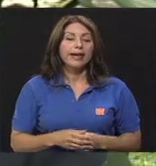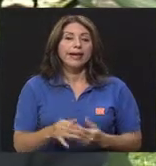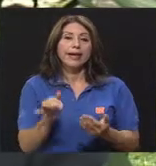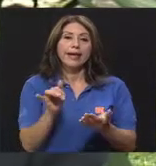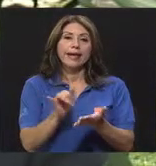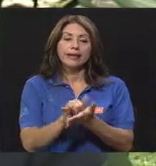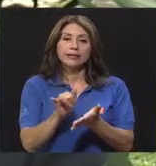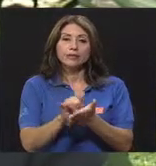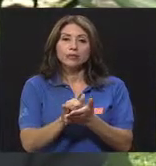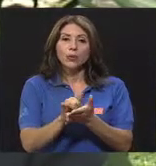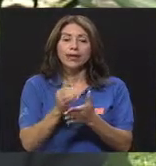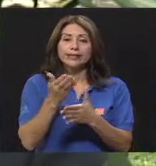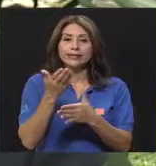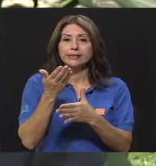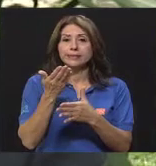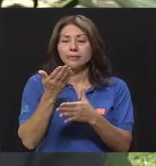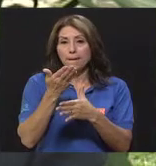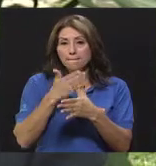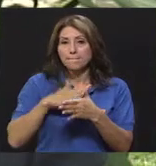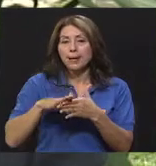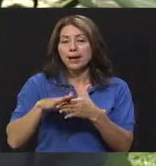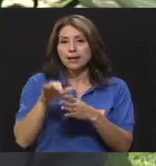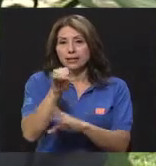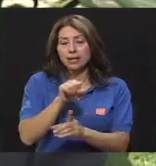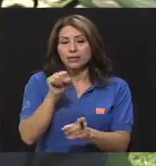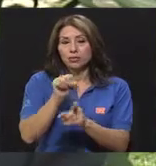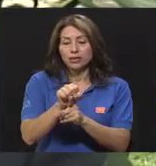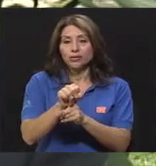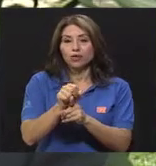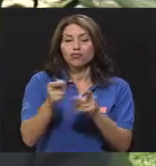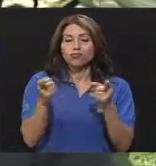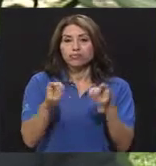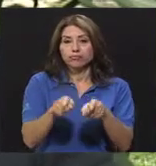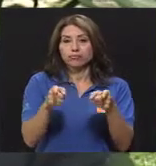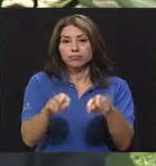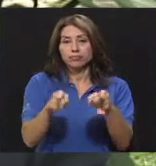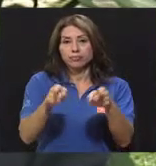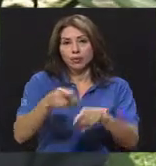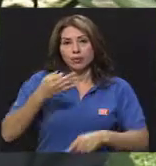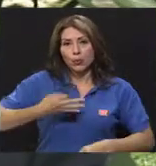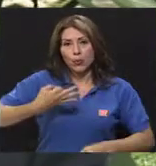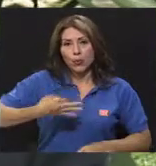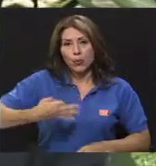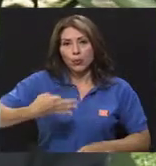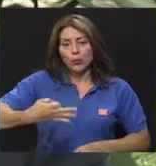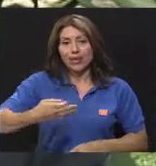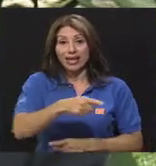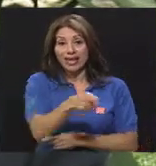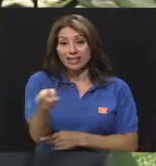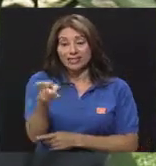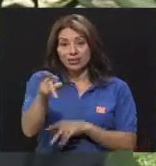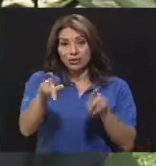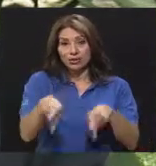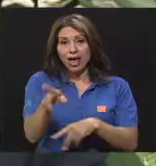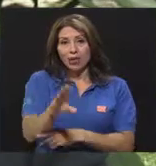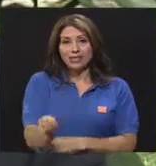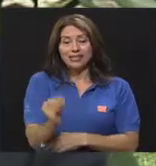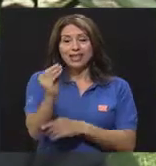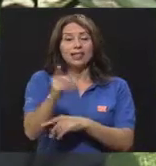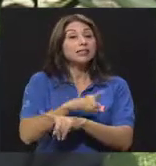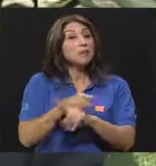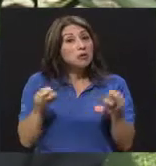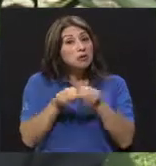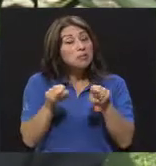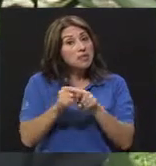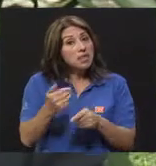Y esto es parte de la situación que enfrentan día a día estos adolescentes. Pero hay datos